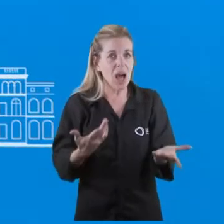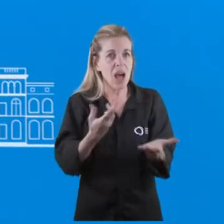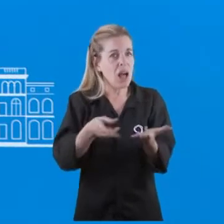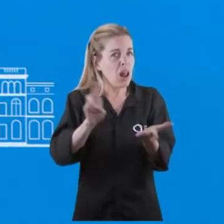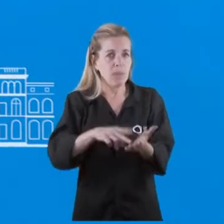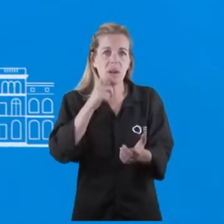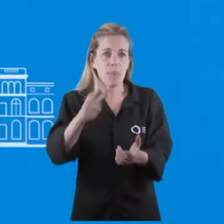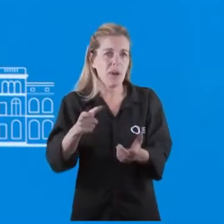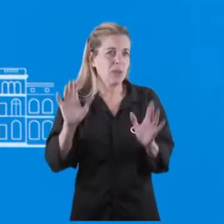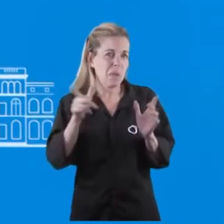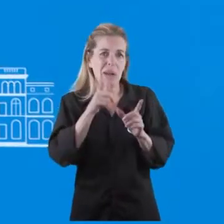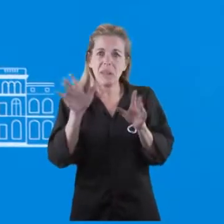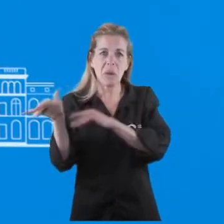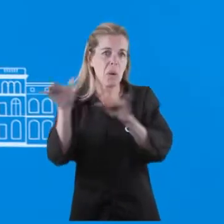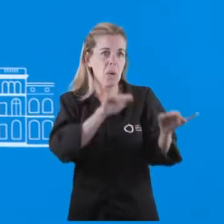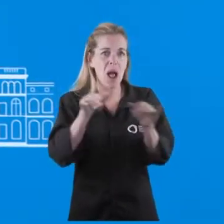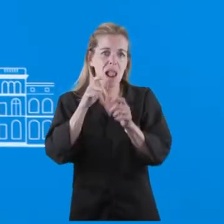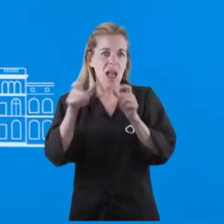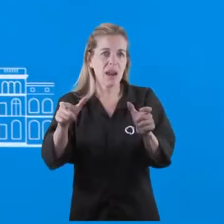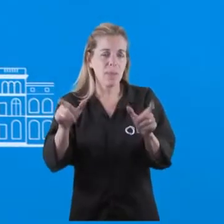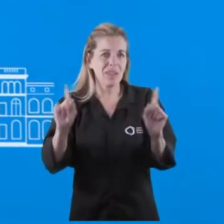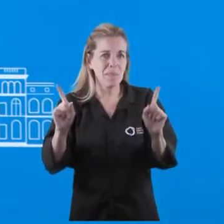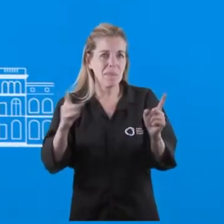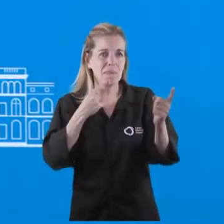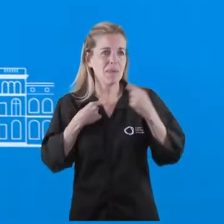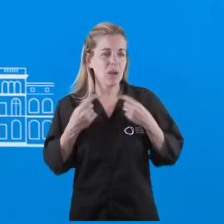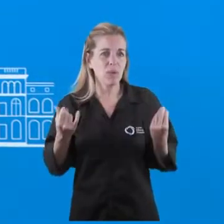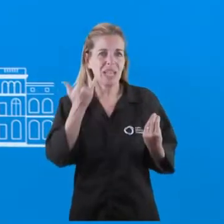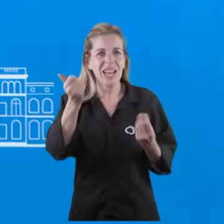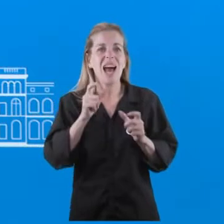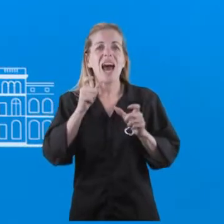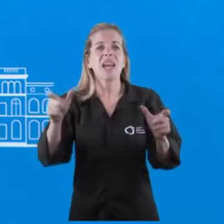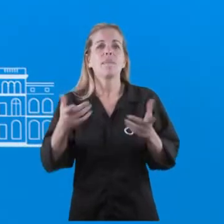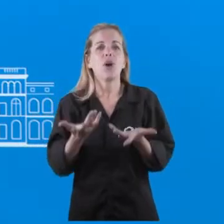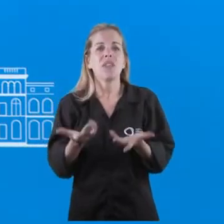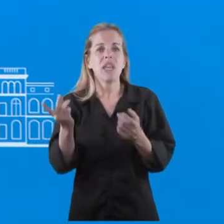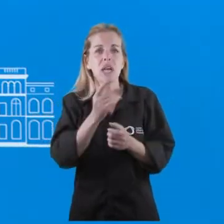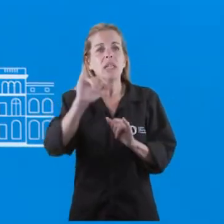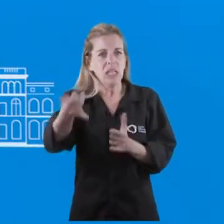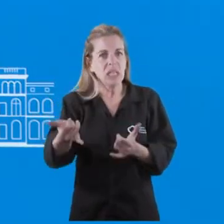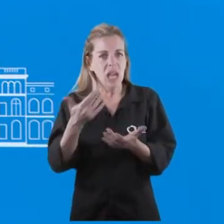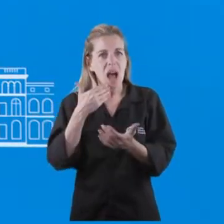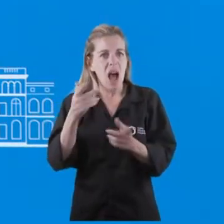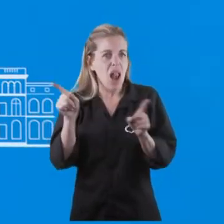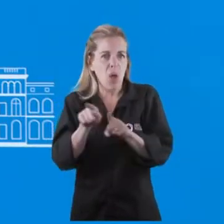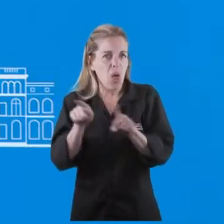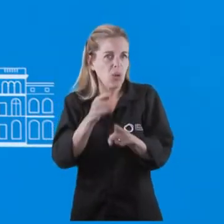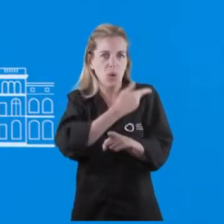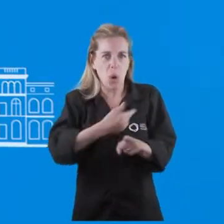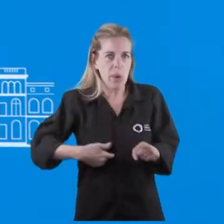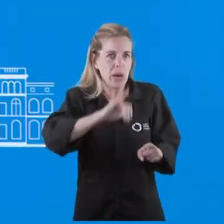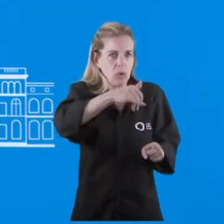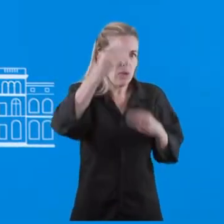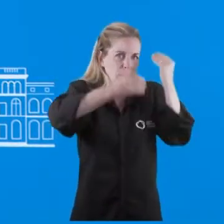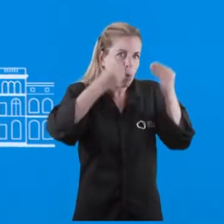le repito la respuesta, pero me parece que es exactamente la misma pregunta que me hizo el destape y ya le respondí. Sí, por supuesto. Sí, del Gobierno, no solamente del